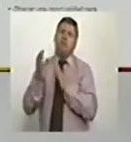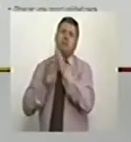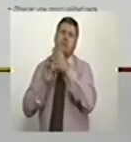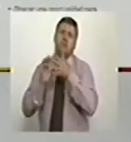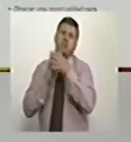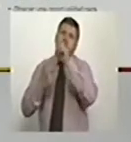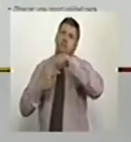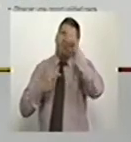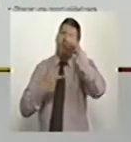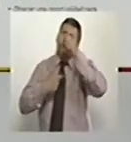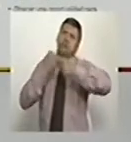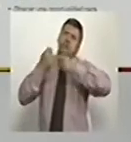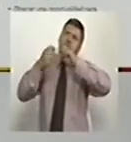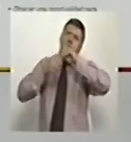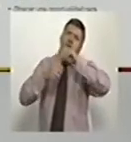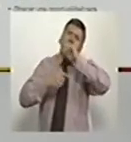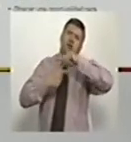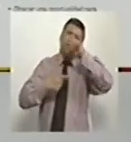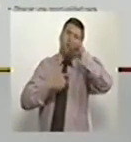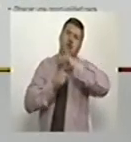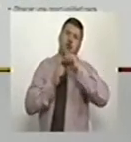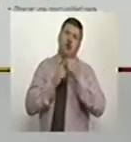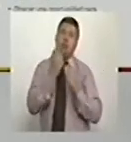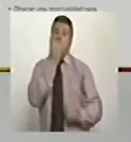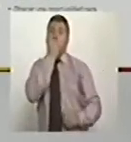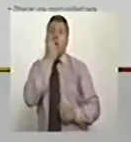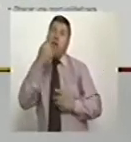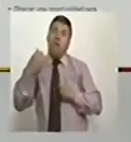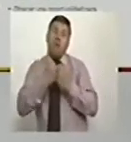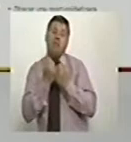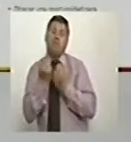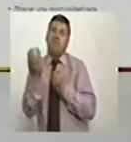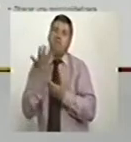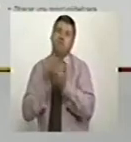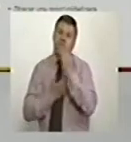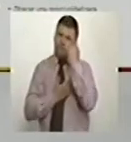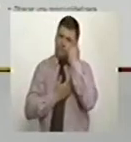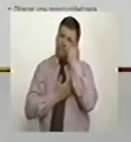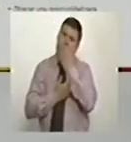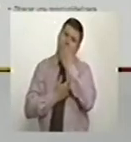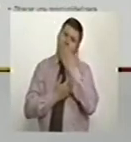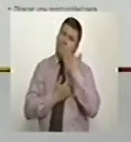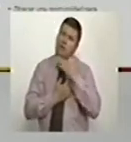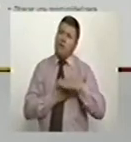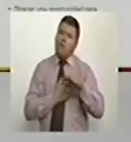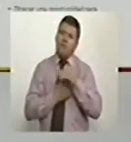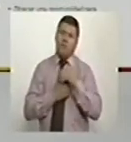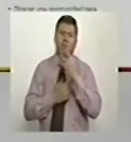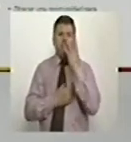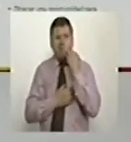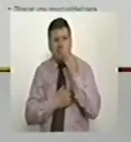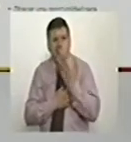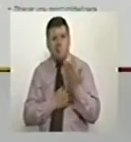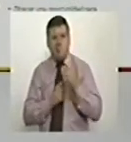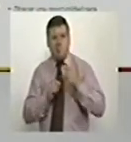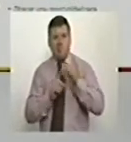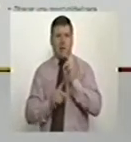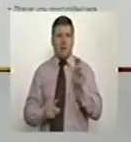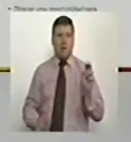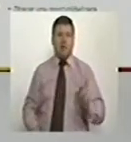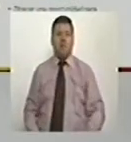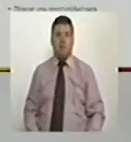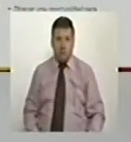estadísticos, económicos y sociales. Tener acceso en el centro del pensamiento privilegiado en esportos de primer nivel.